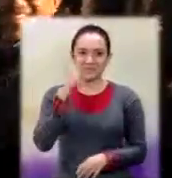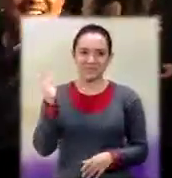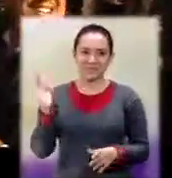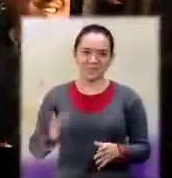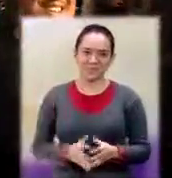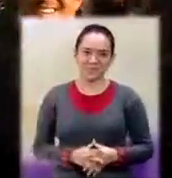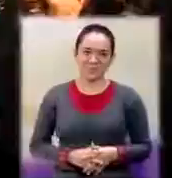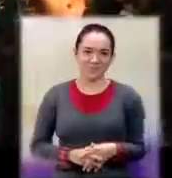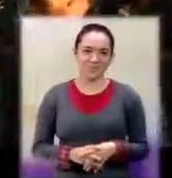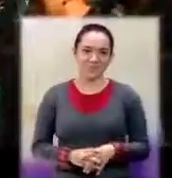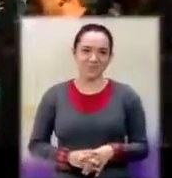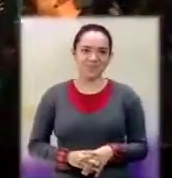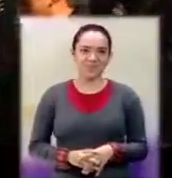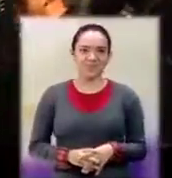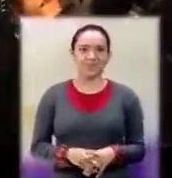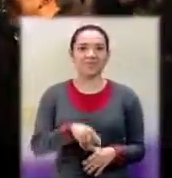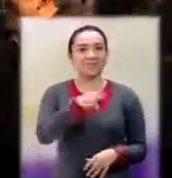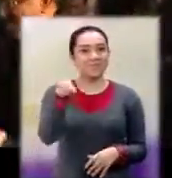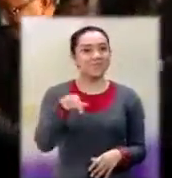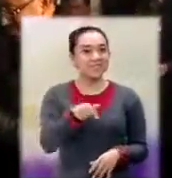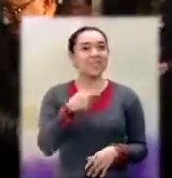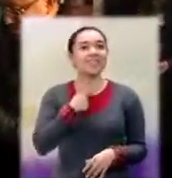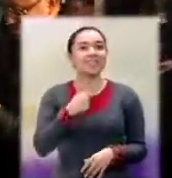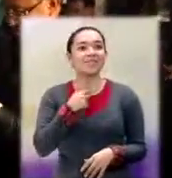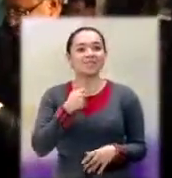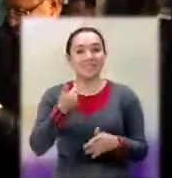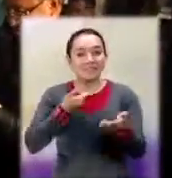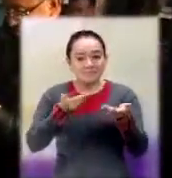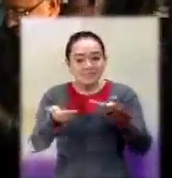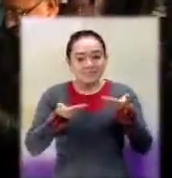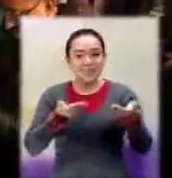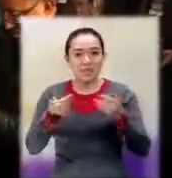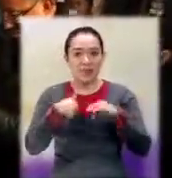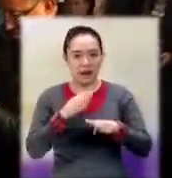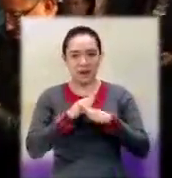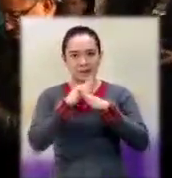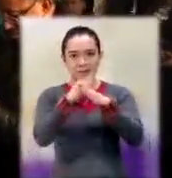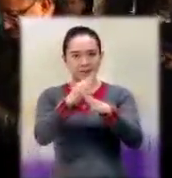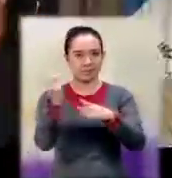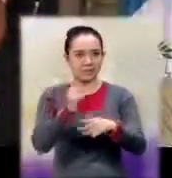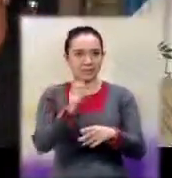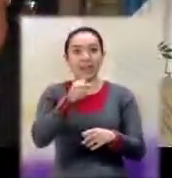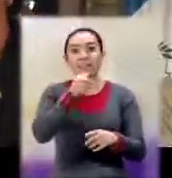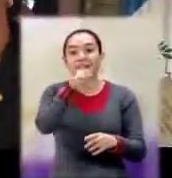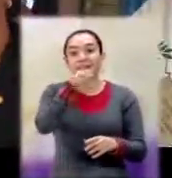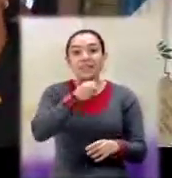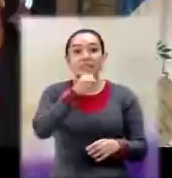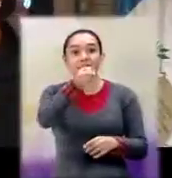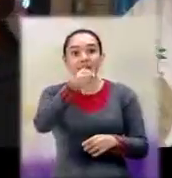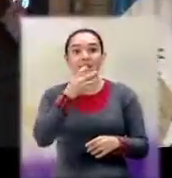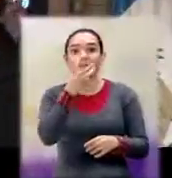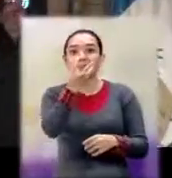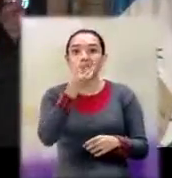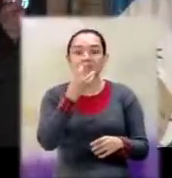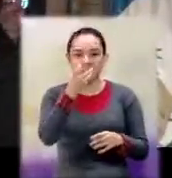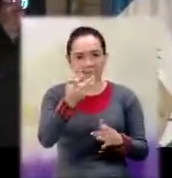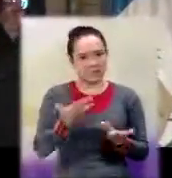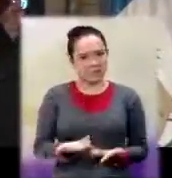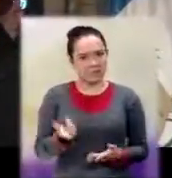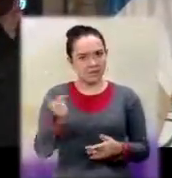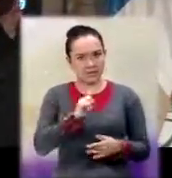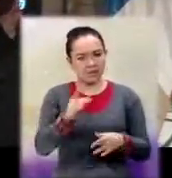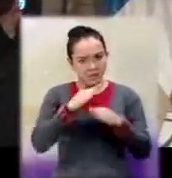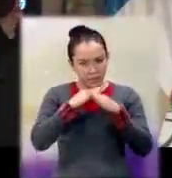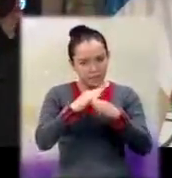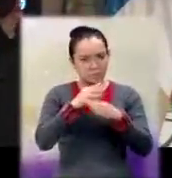Otra que busca simpatía es la otra doña. Aquí, defendiendo a los periodistas. Hay muchos que no entienden que la labor del